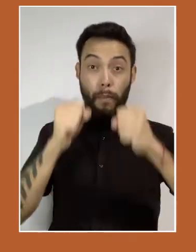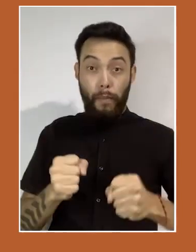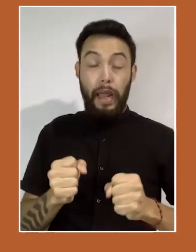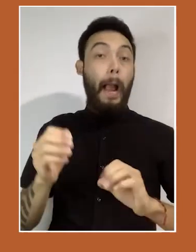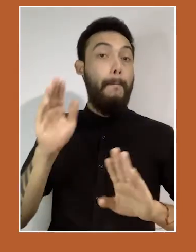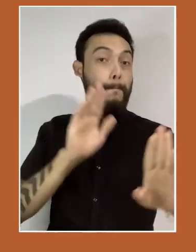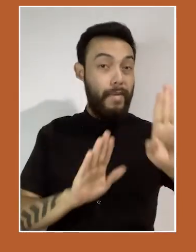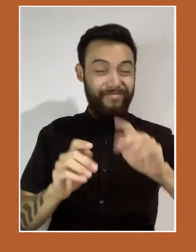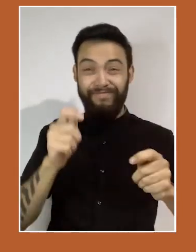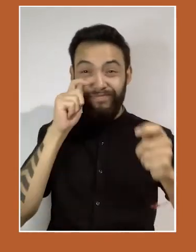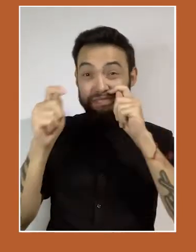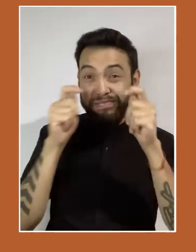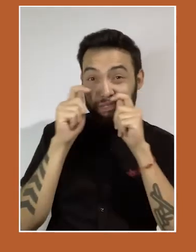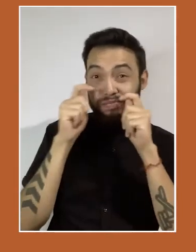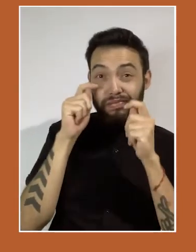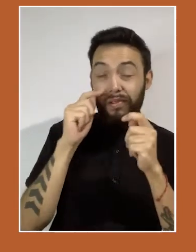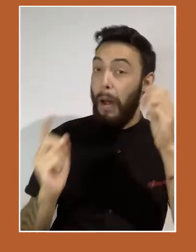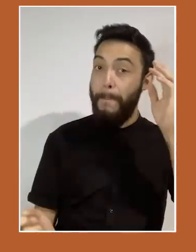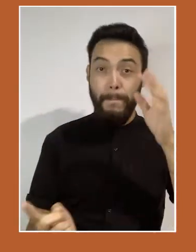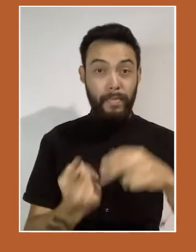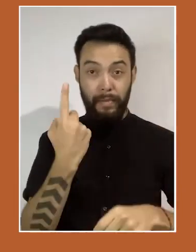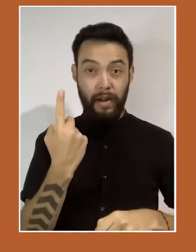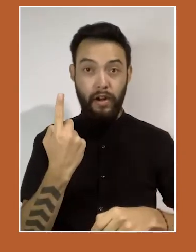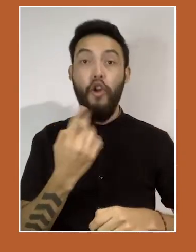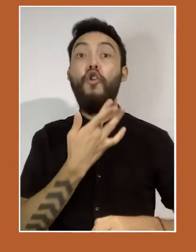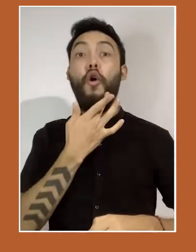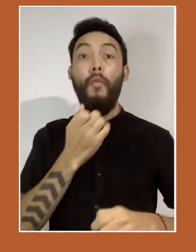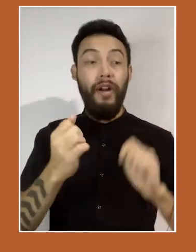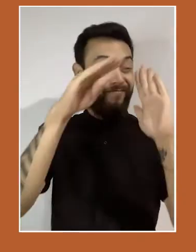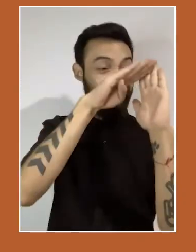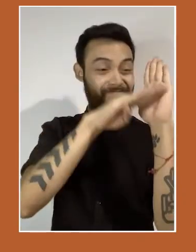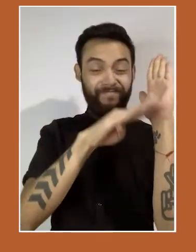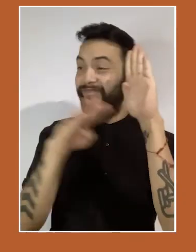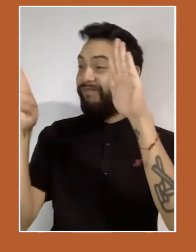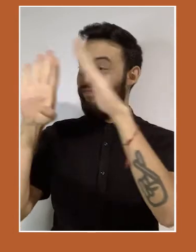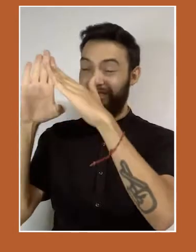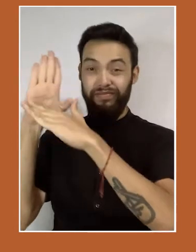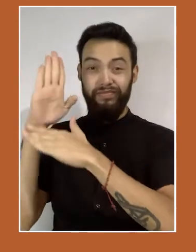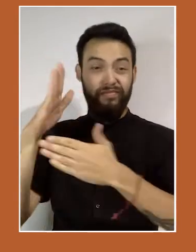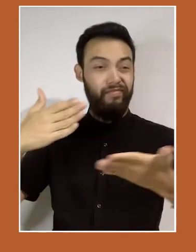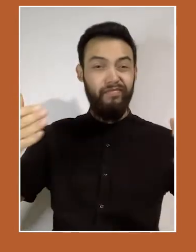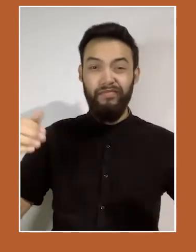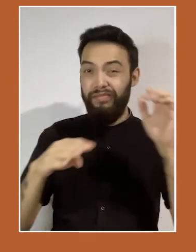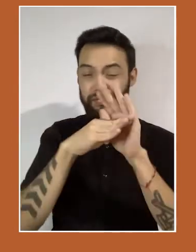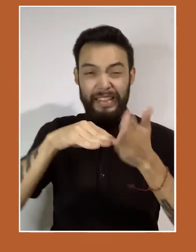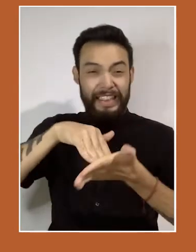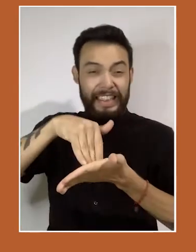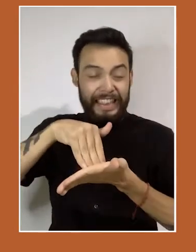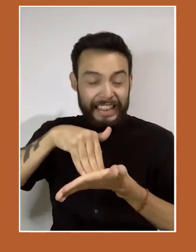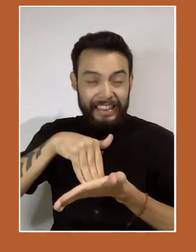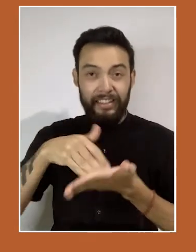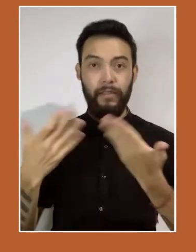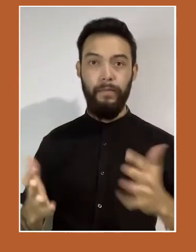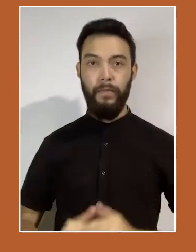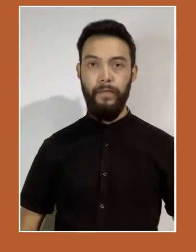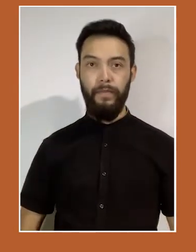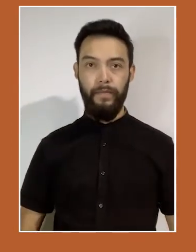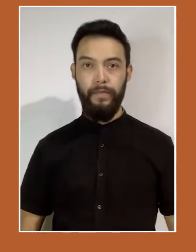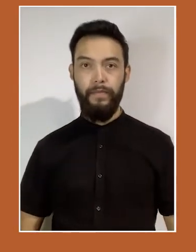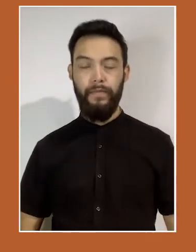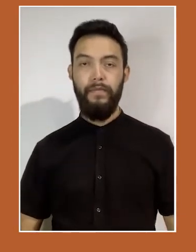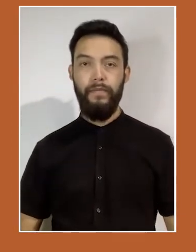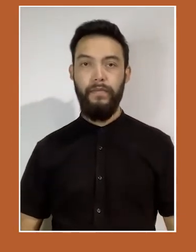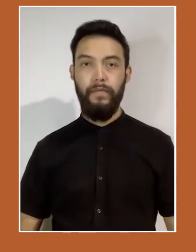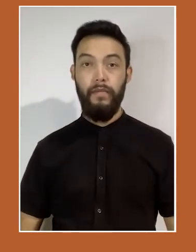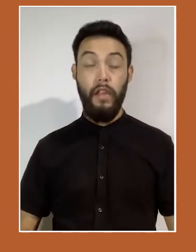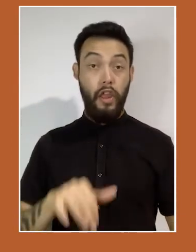Esta puede causar más daños que el sismo principal, ya que las estructuras afectadas no siempre pueden soportar nuevos